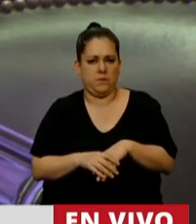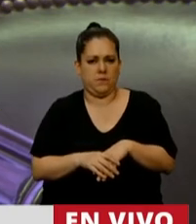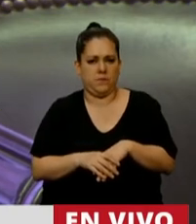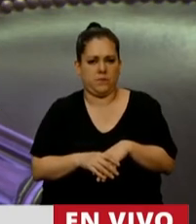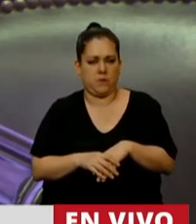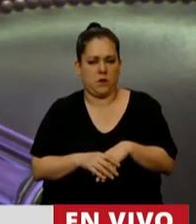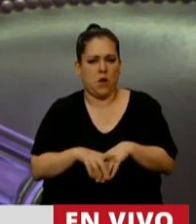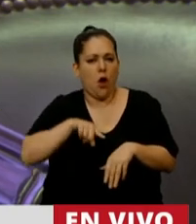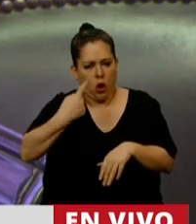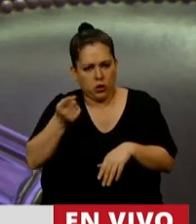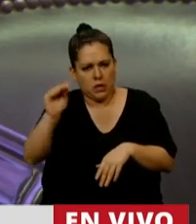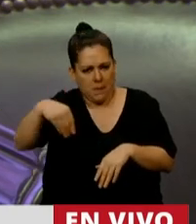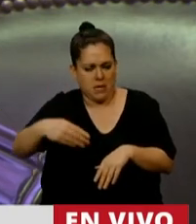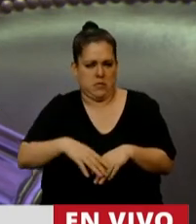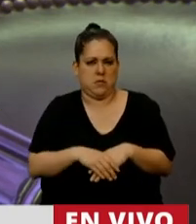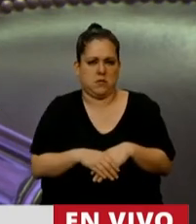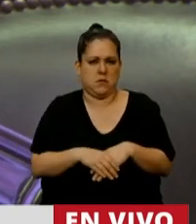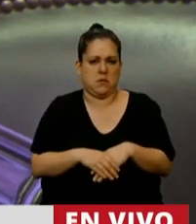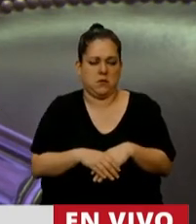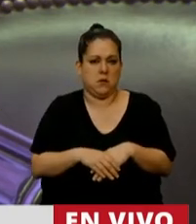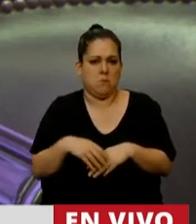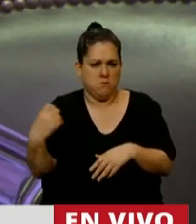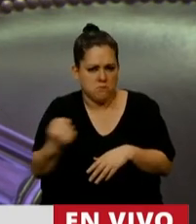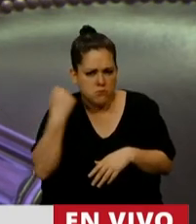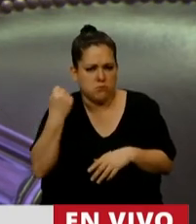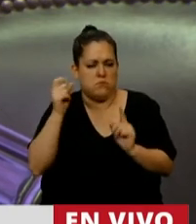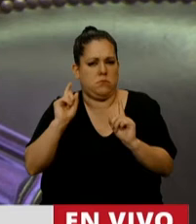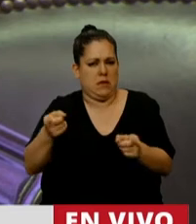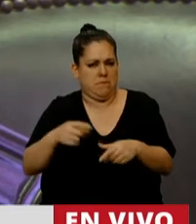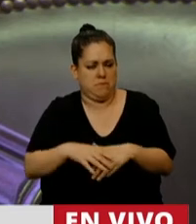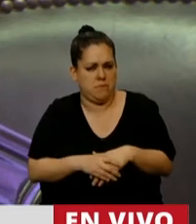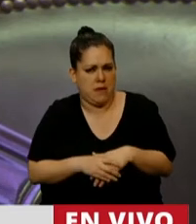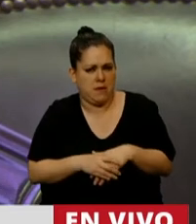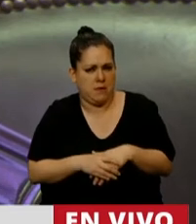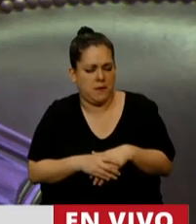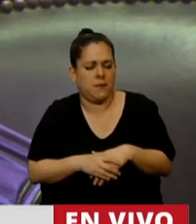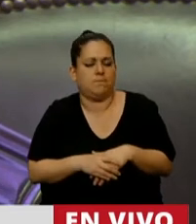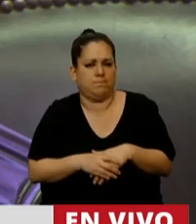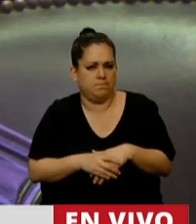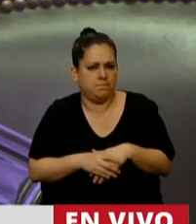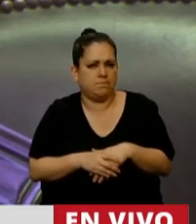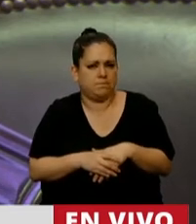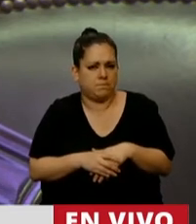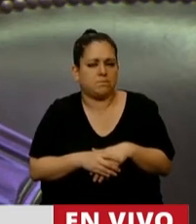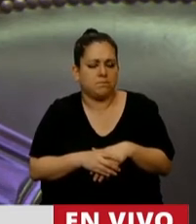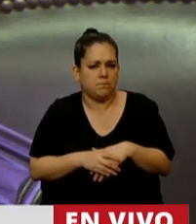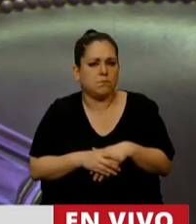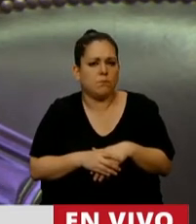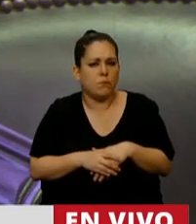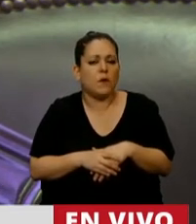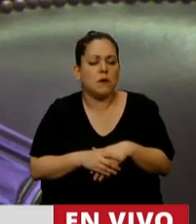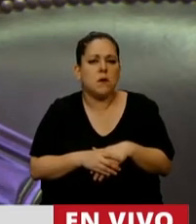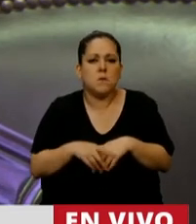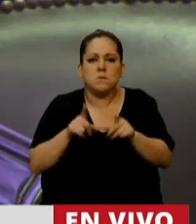Y otro dato que no es menor, suspendemos las limitaciones